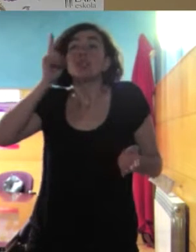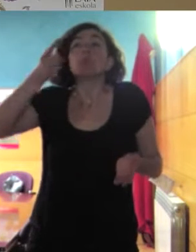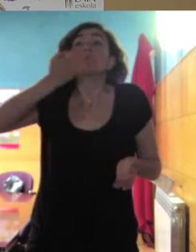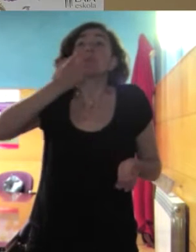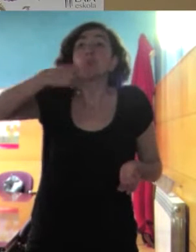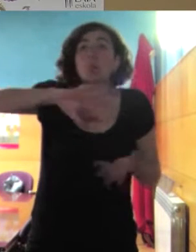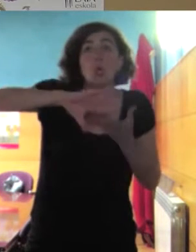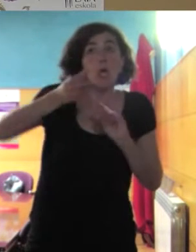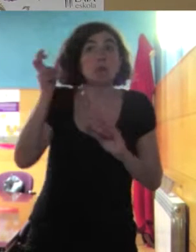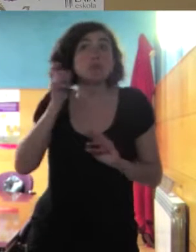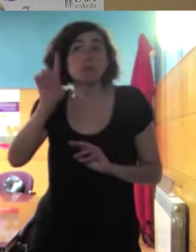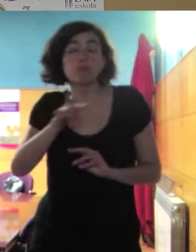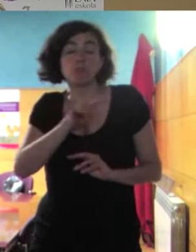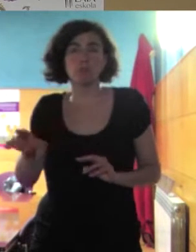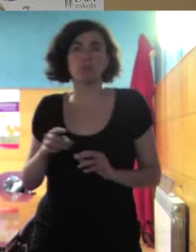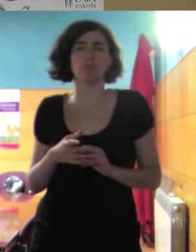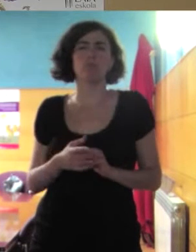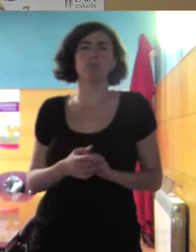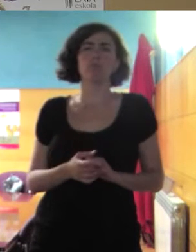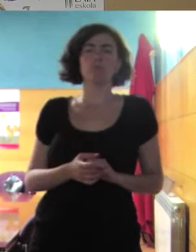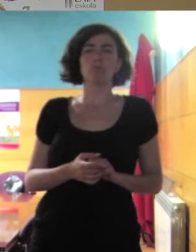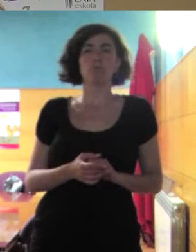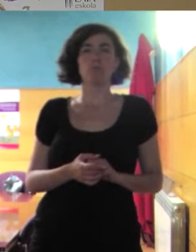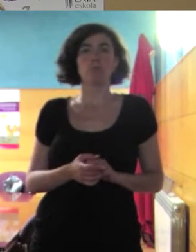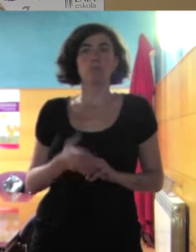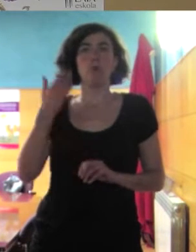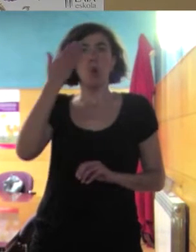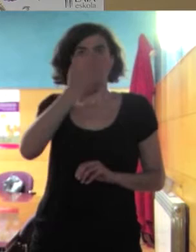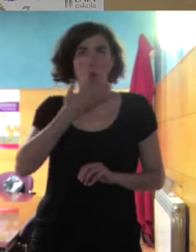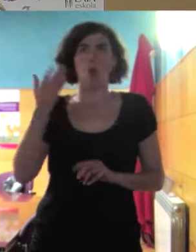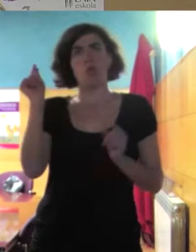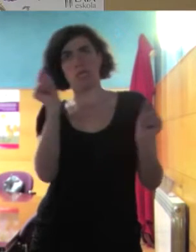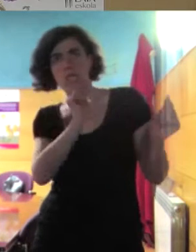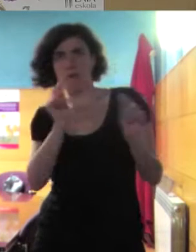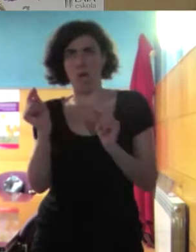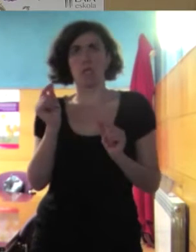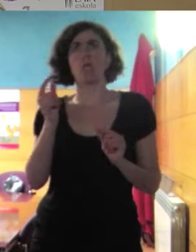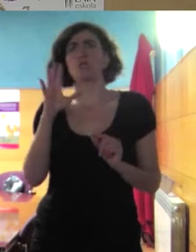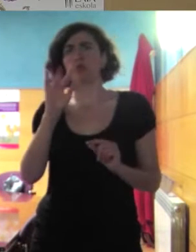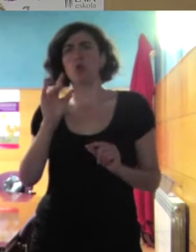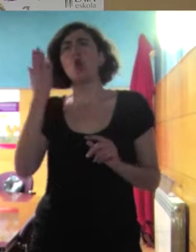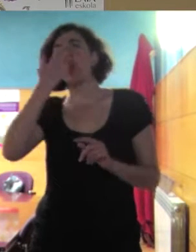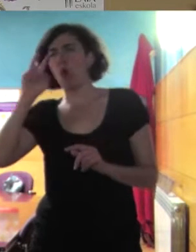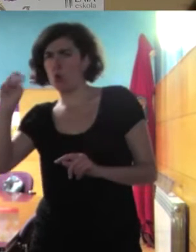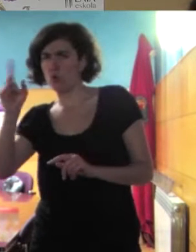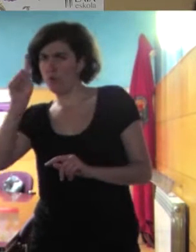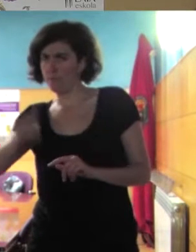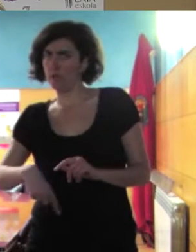plantea bueno se nos planteó este debate yo creo en esa escuela lo hubo lo hubo en otras escuelas también